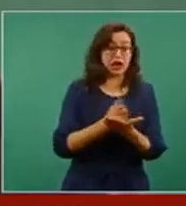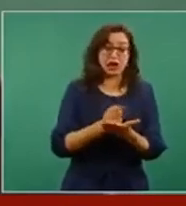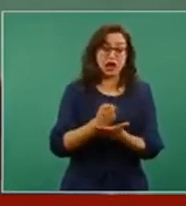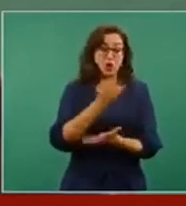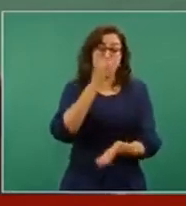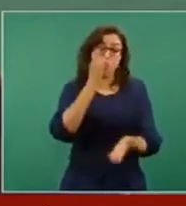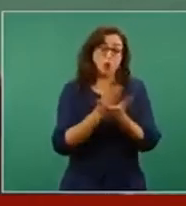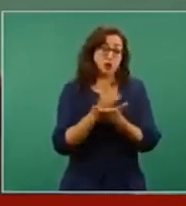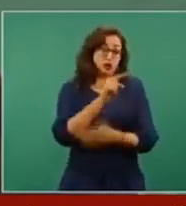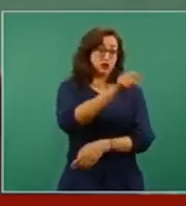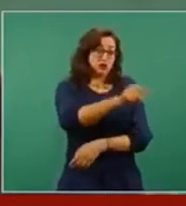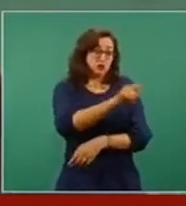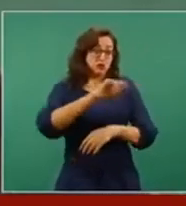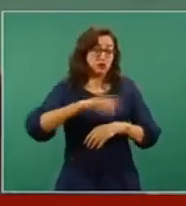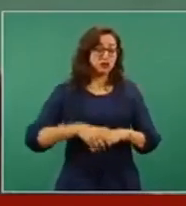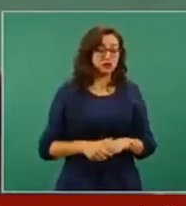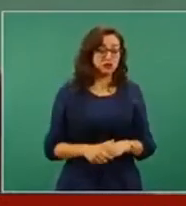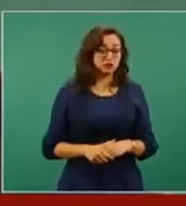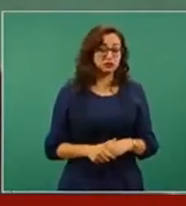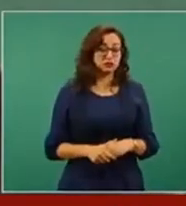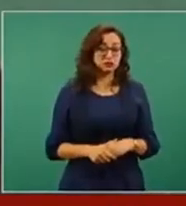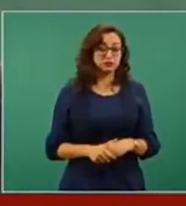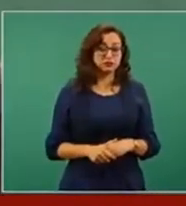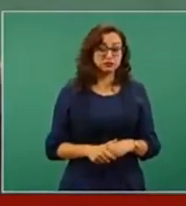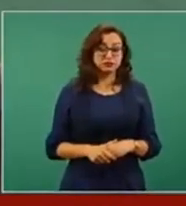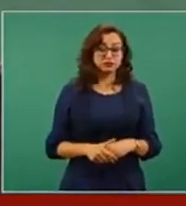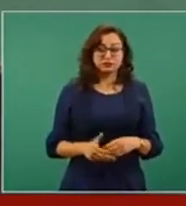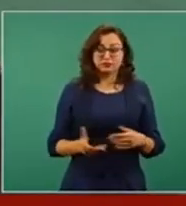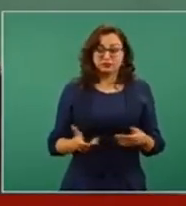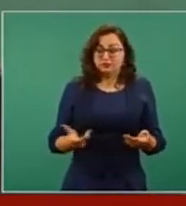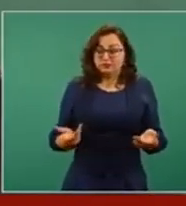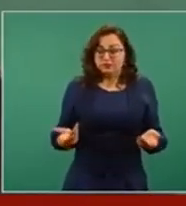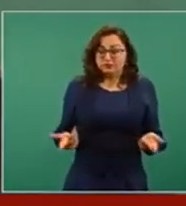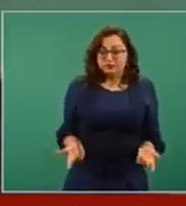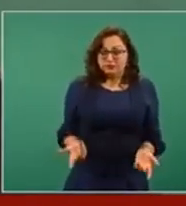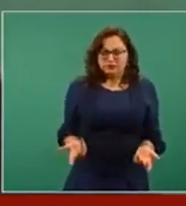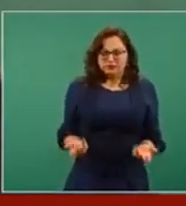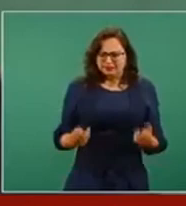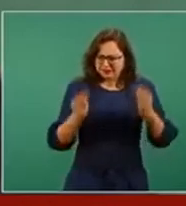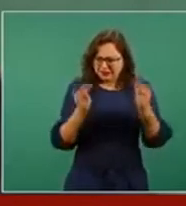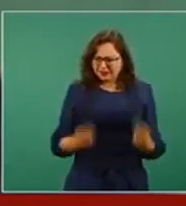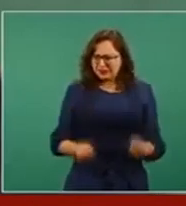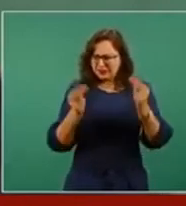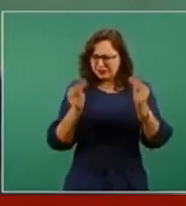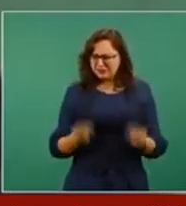no se puede llamar ni siquiera negocio,